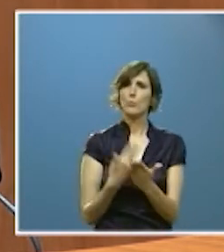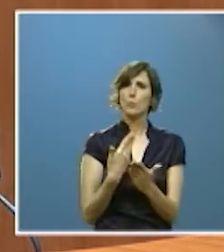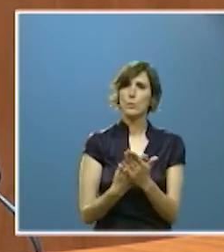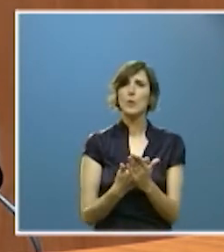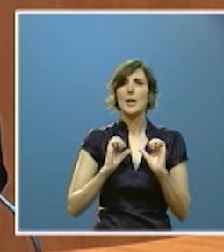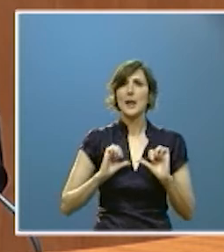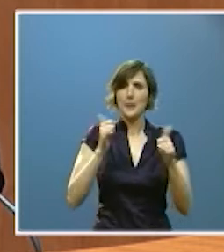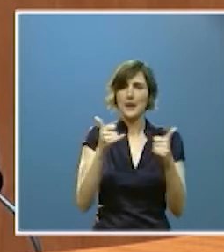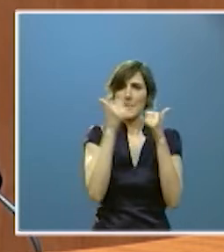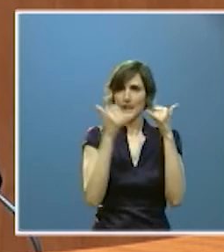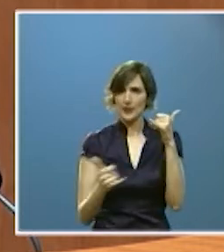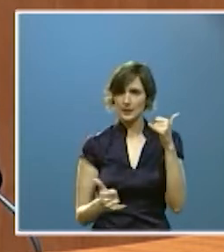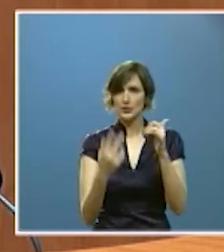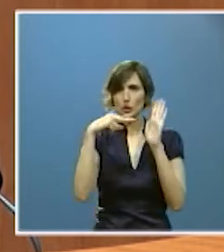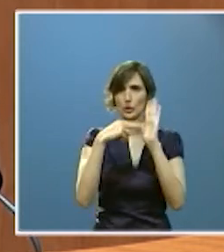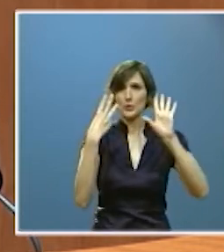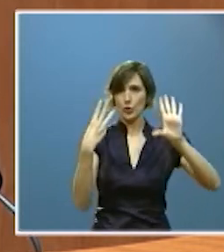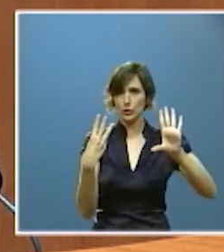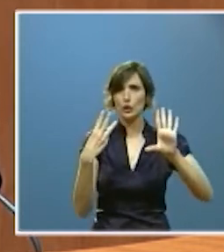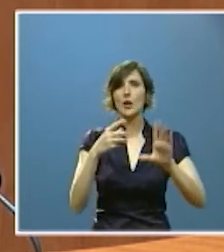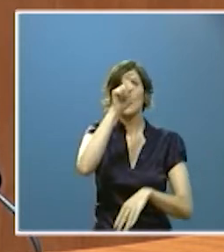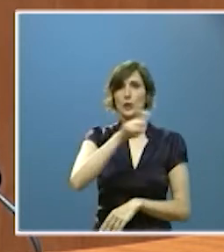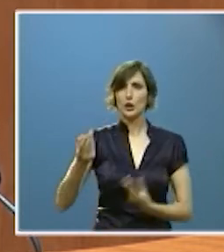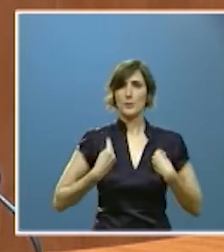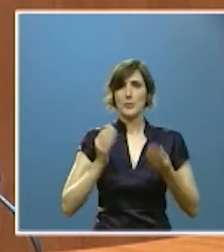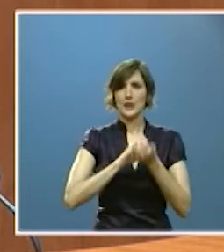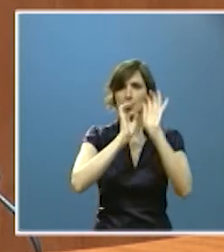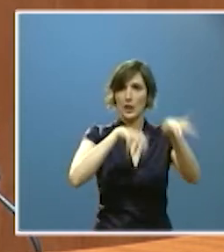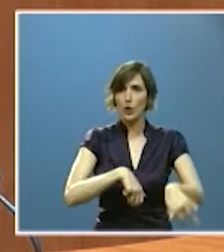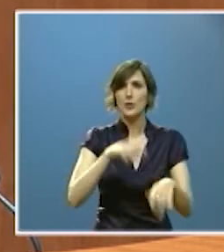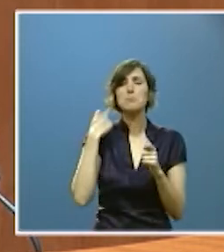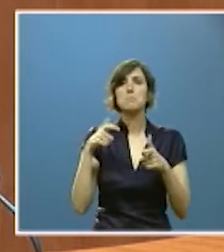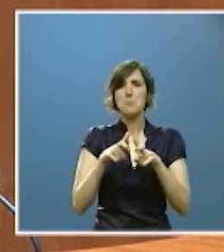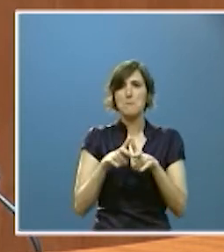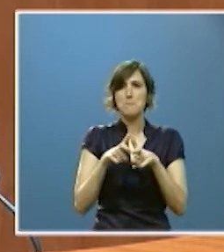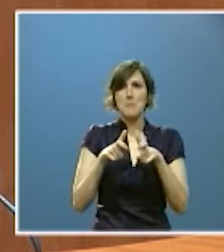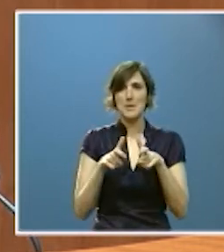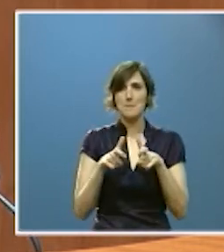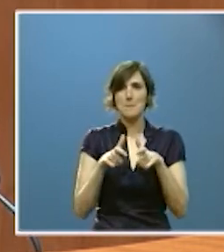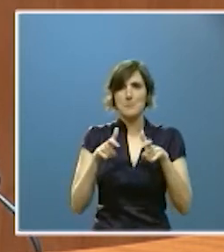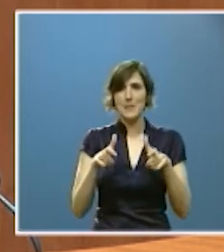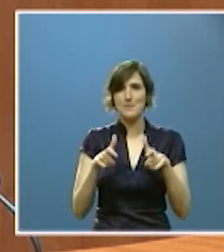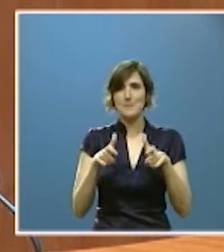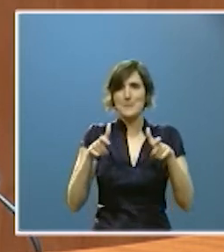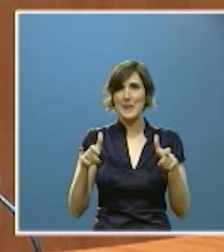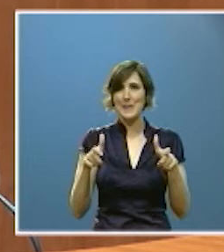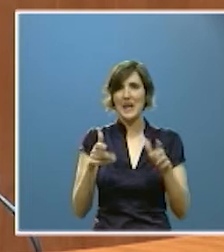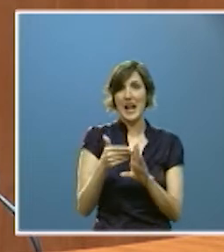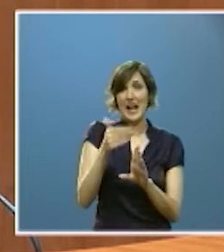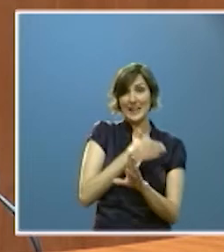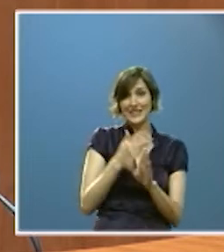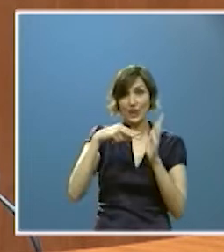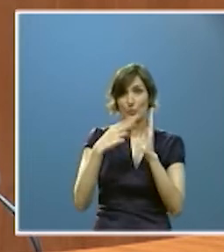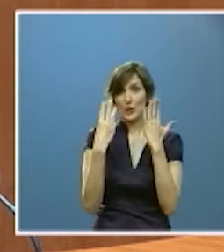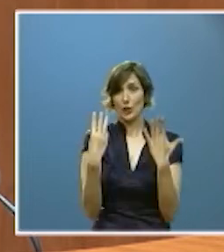de esta crisis en 2008 la población de la comunidad había aumentado en los años anteriores en paralelo al crecimiento